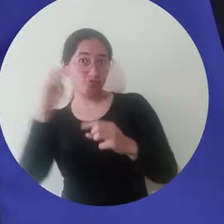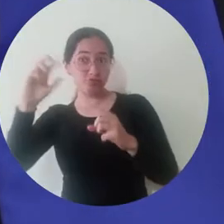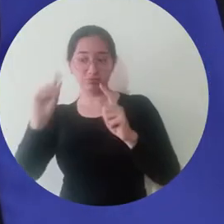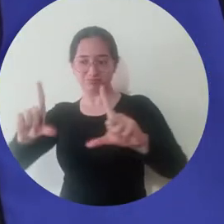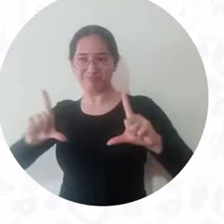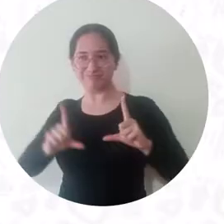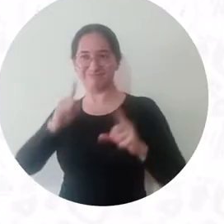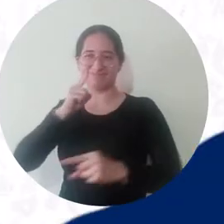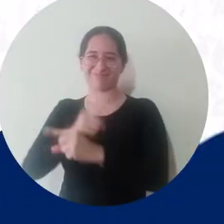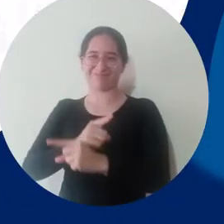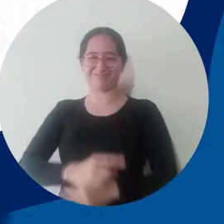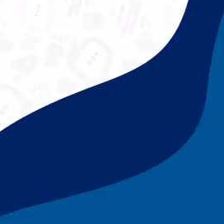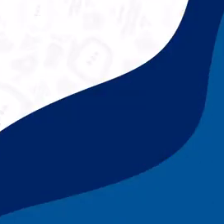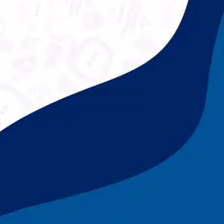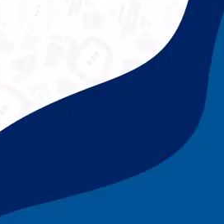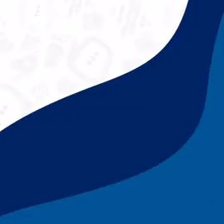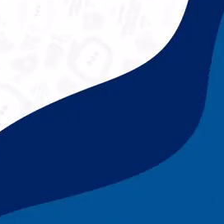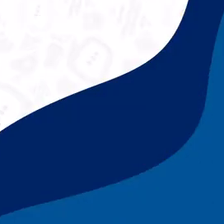profesionales.